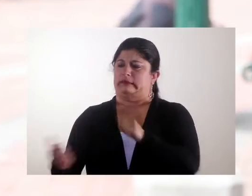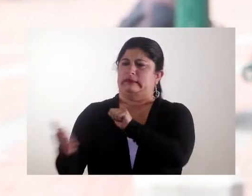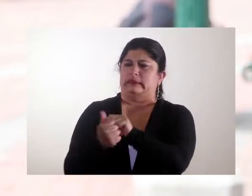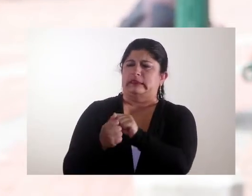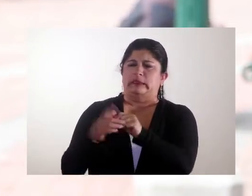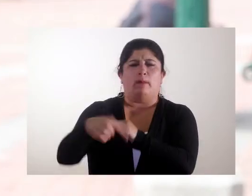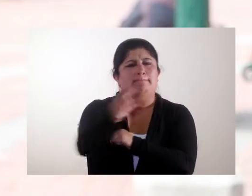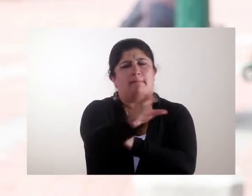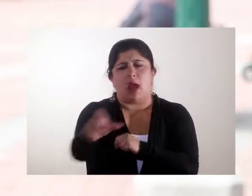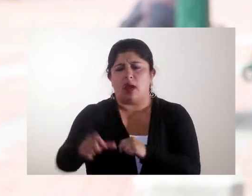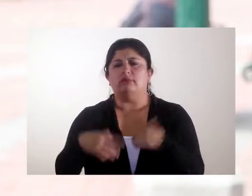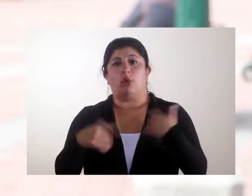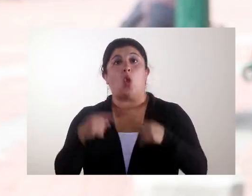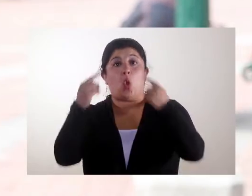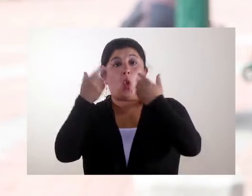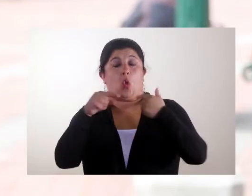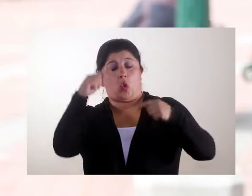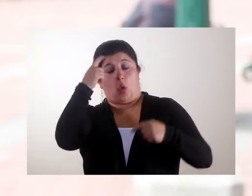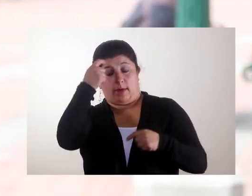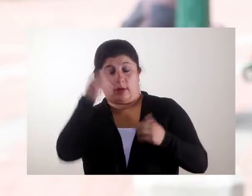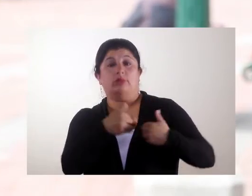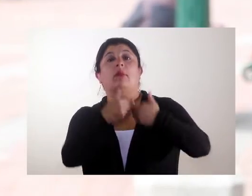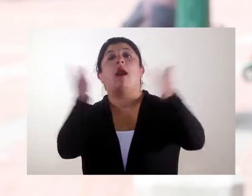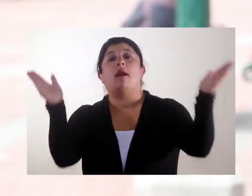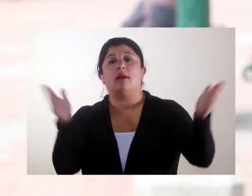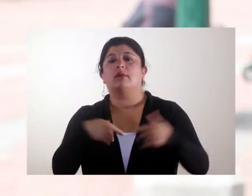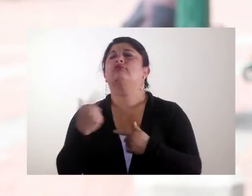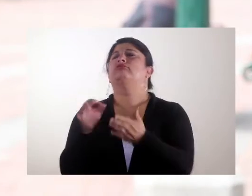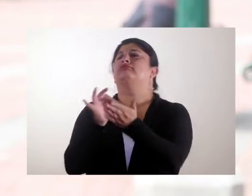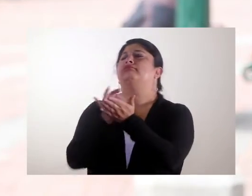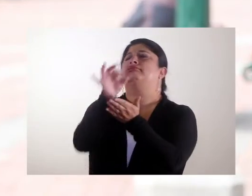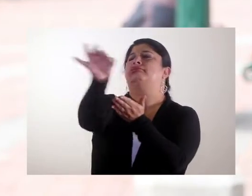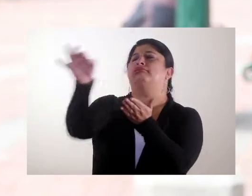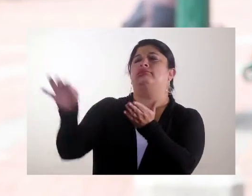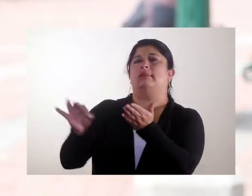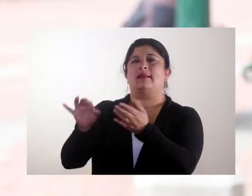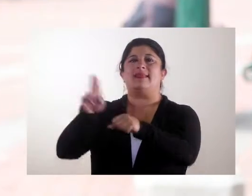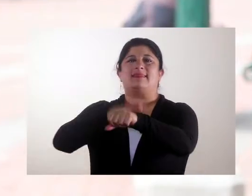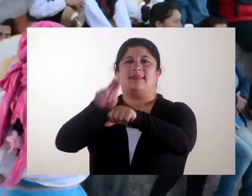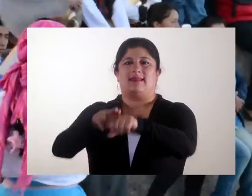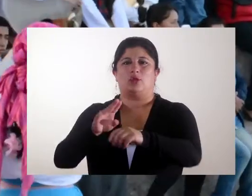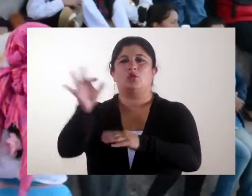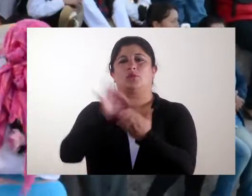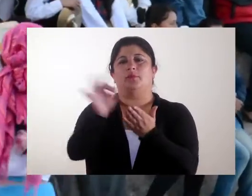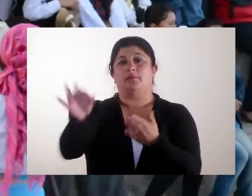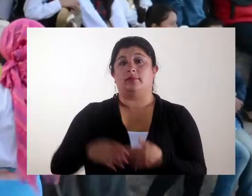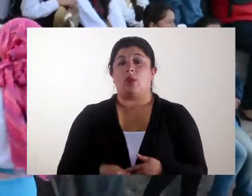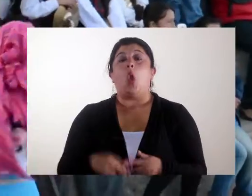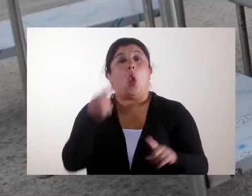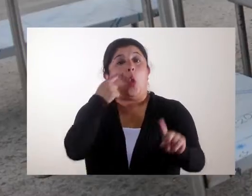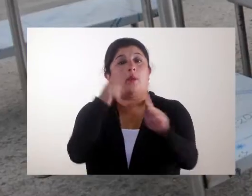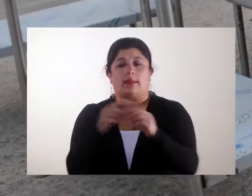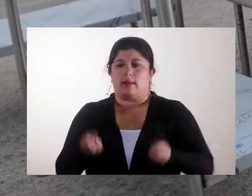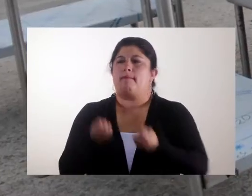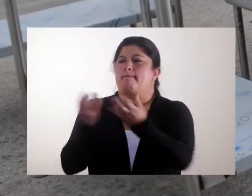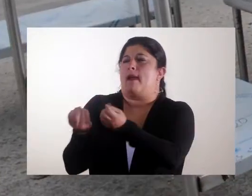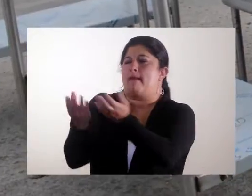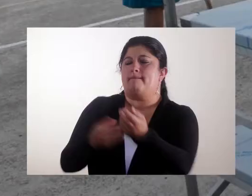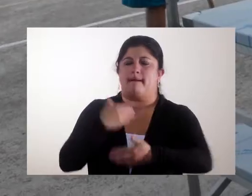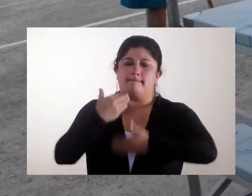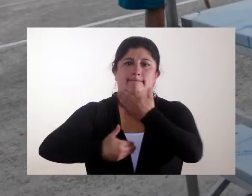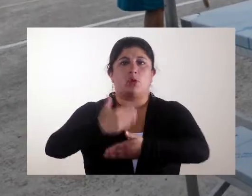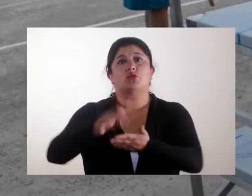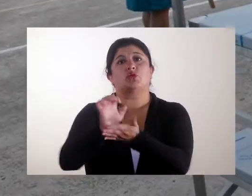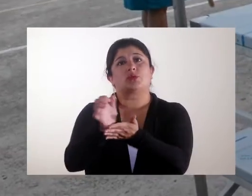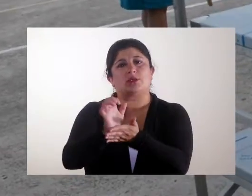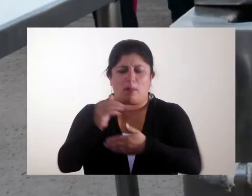es estar junto de la ciudadanía. Este gobierno abierto lo hace en los distintos rincones del departamento de Nariño. Con el fin de hacer entrega de dotación de equipos